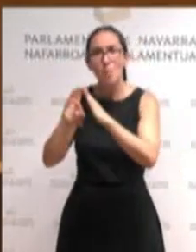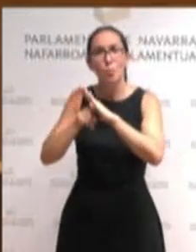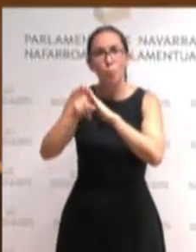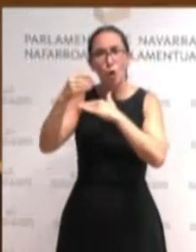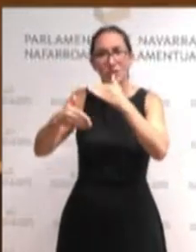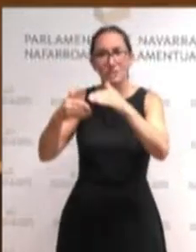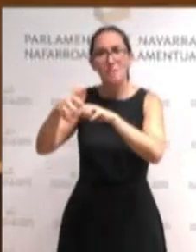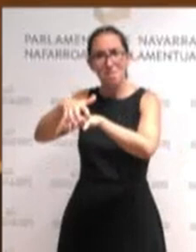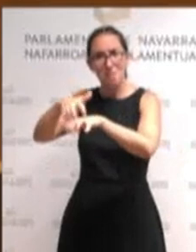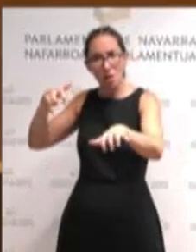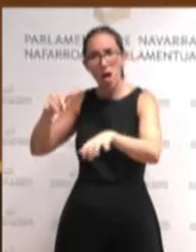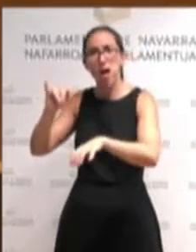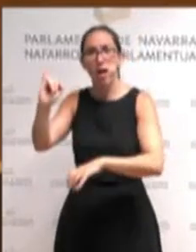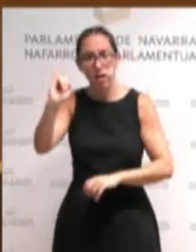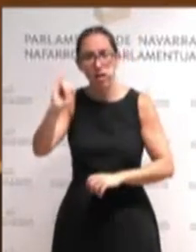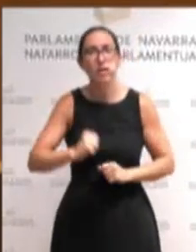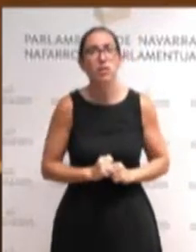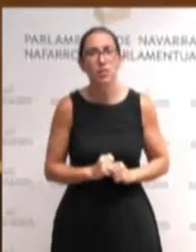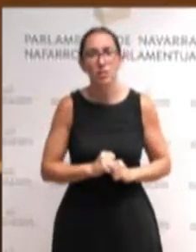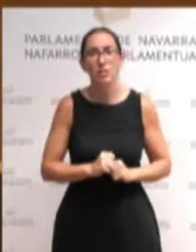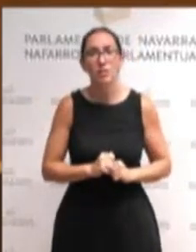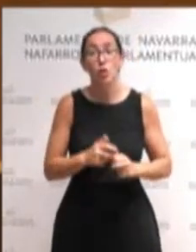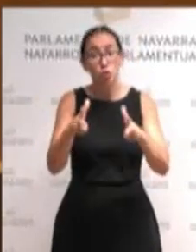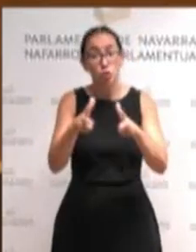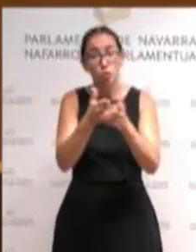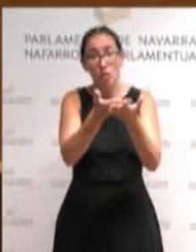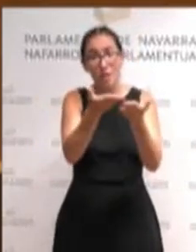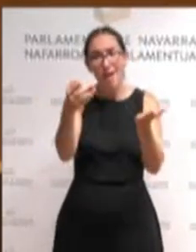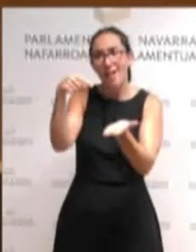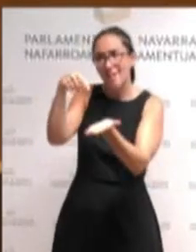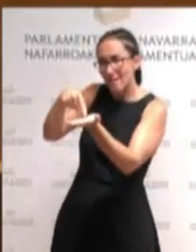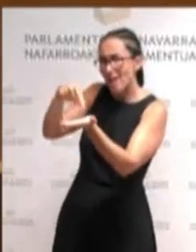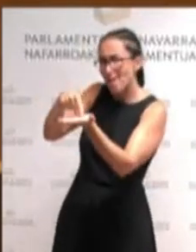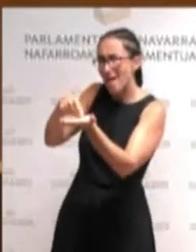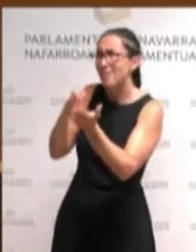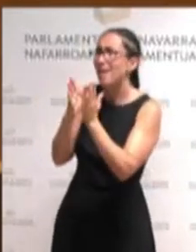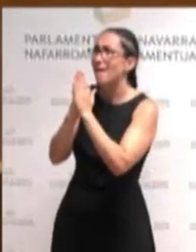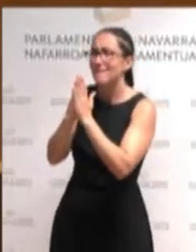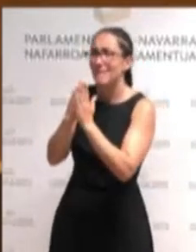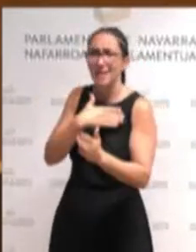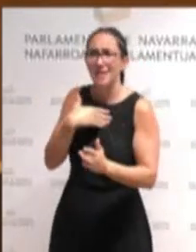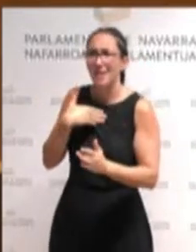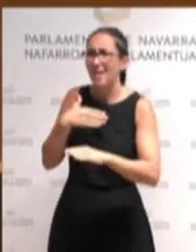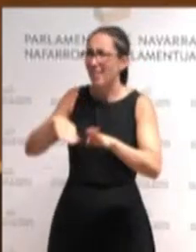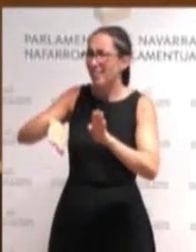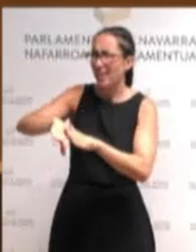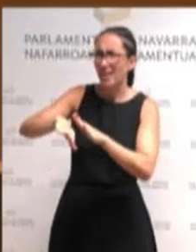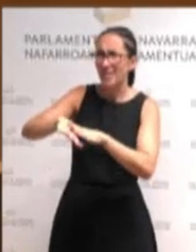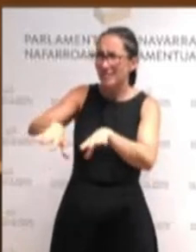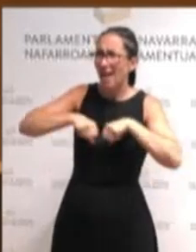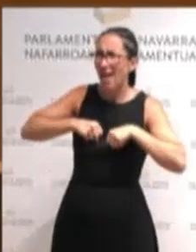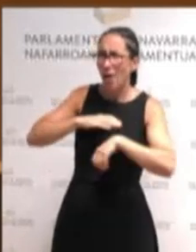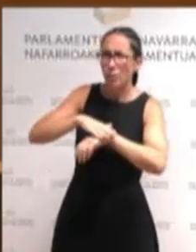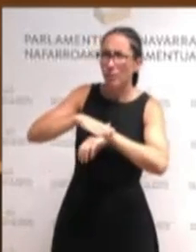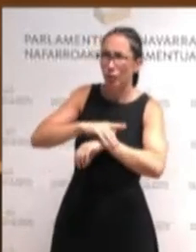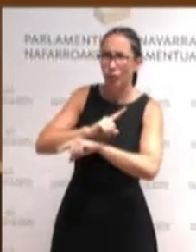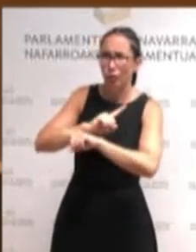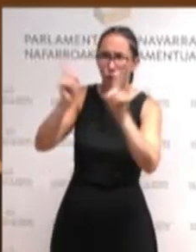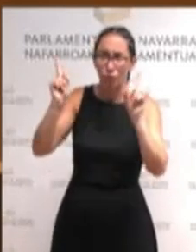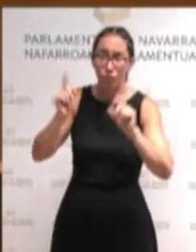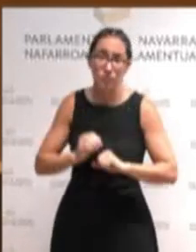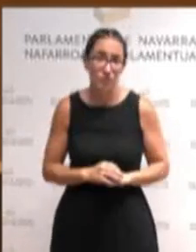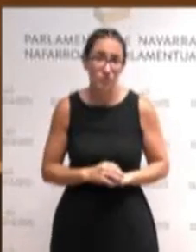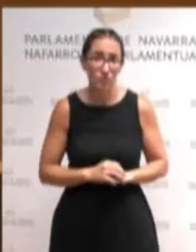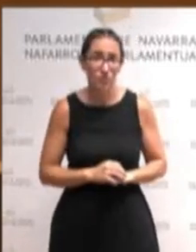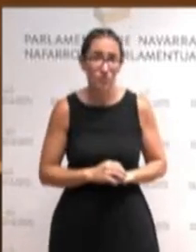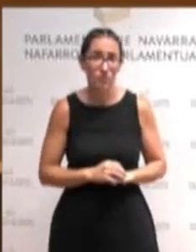habiendo demanda social para que no sean las derechas quien gobiernen. No se